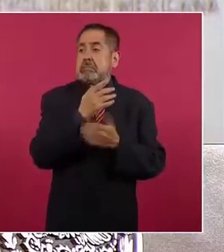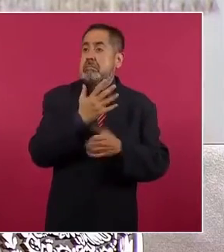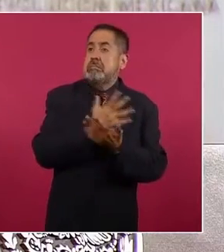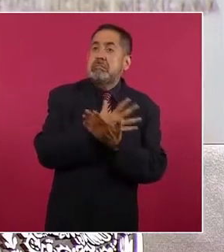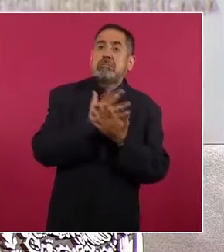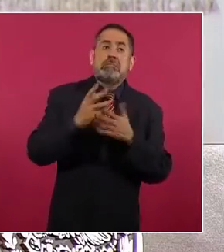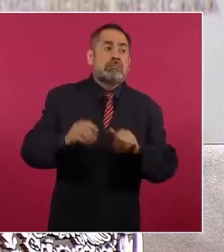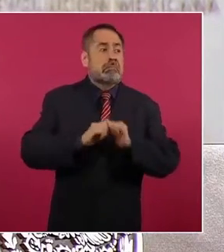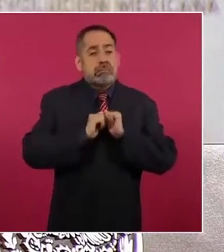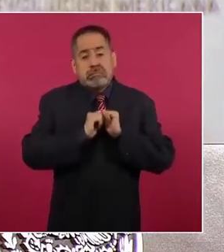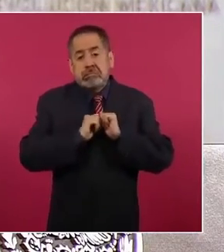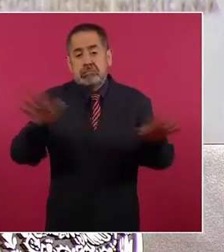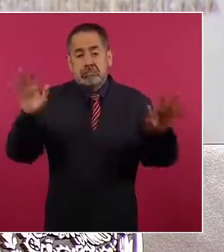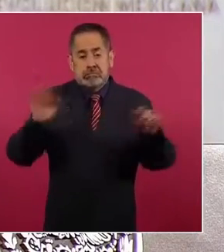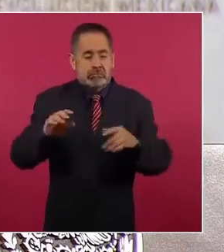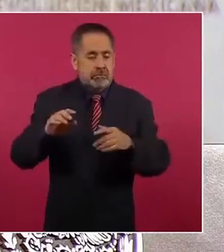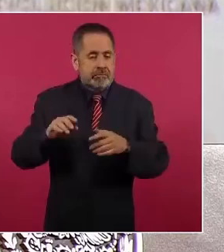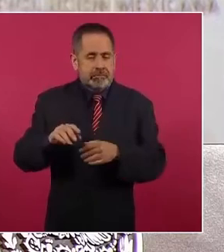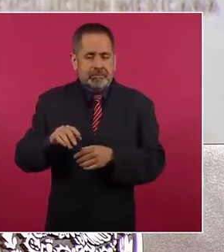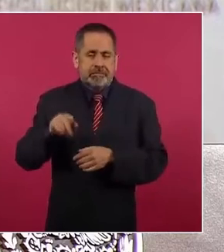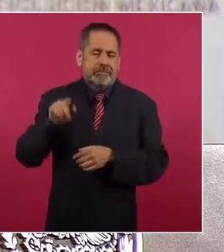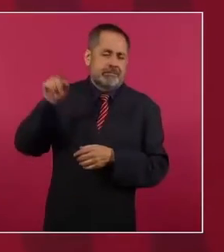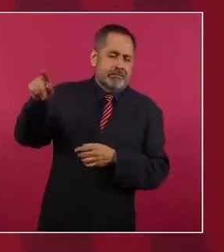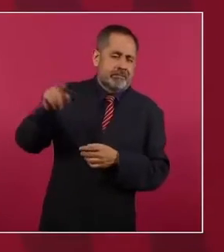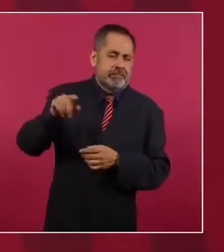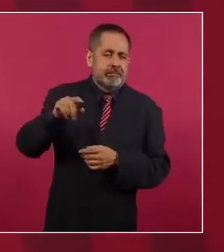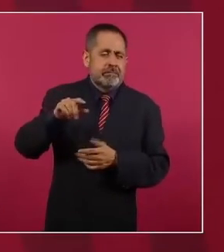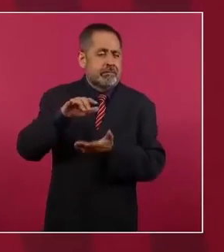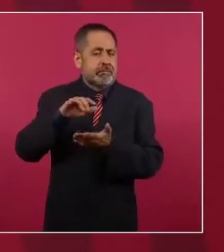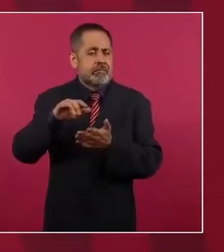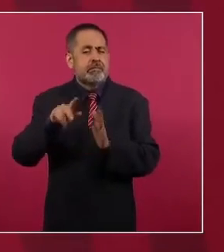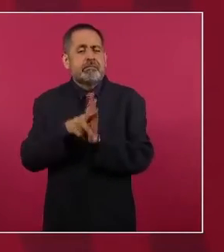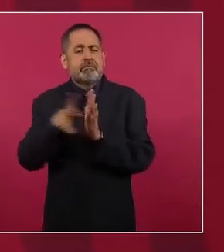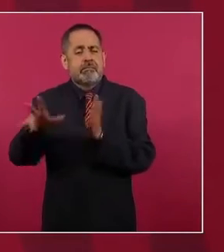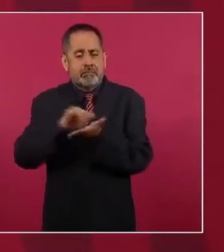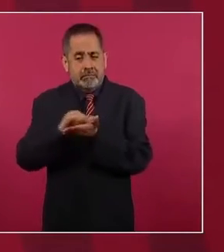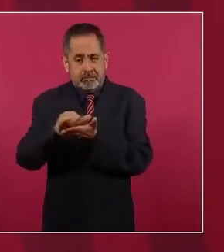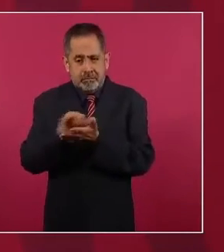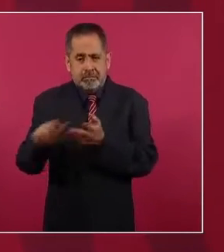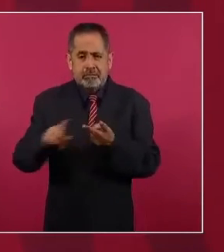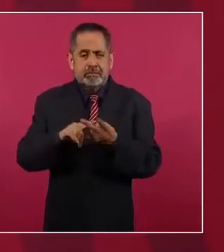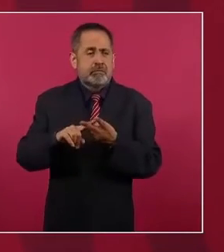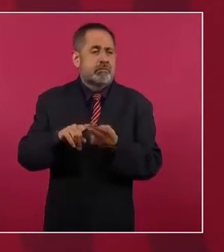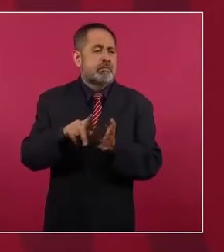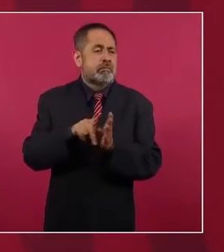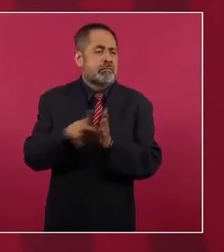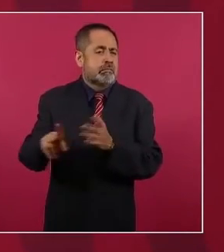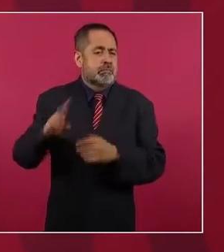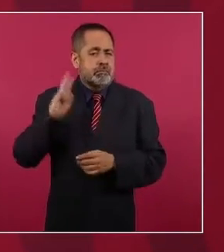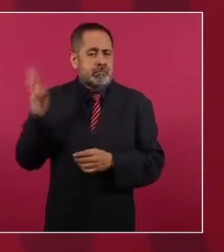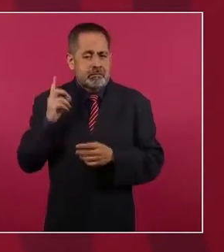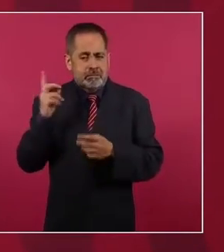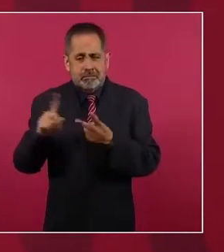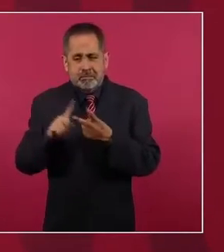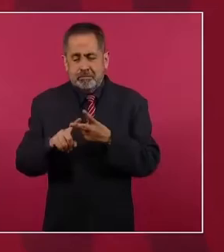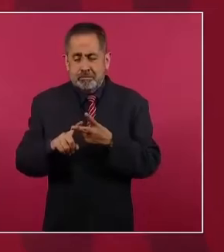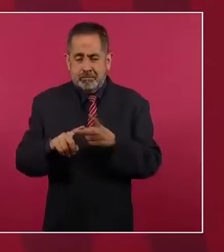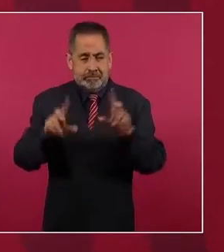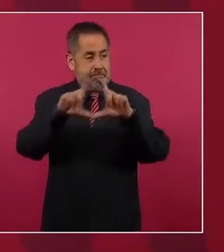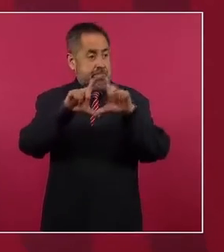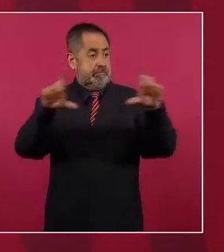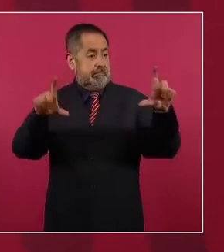Hasta el New York Times, el Washington Post, el México en llamas,